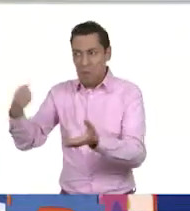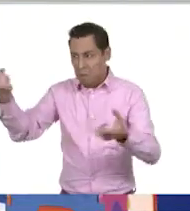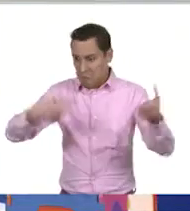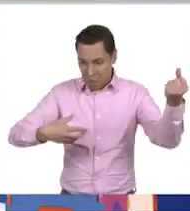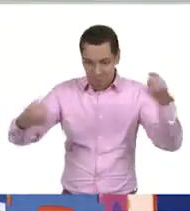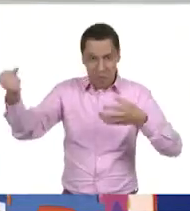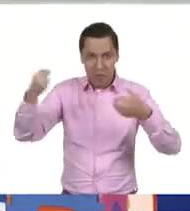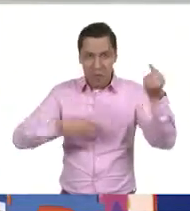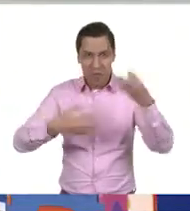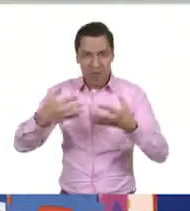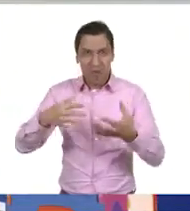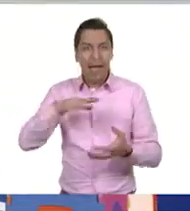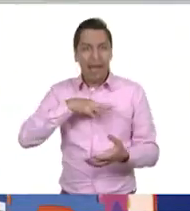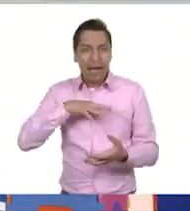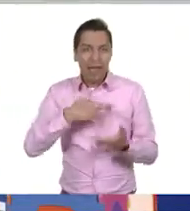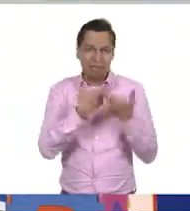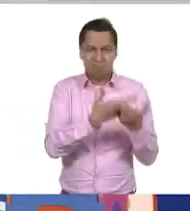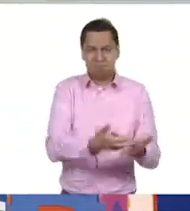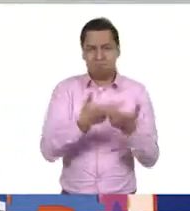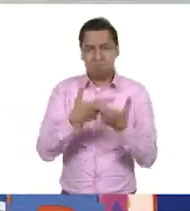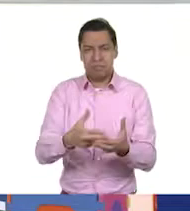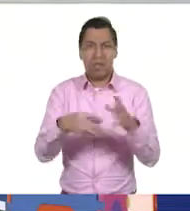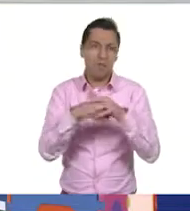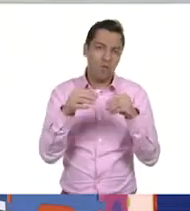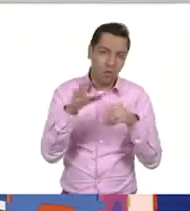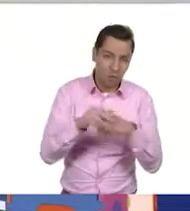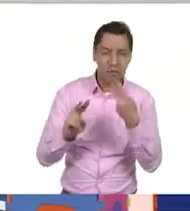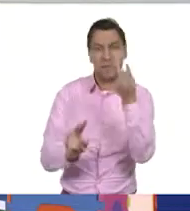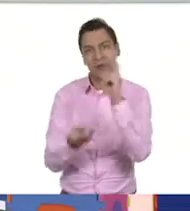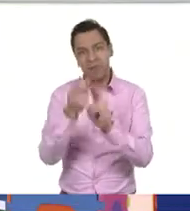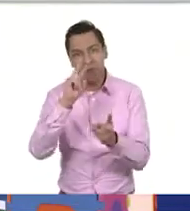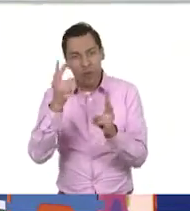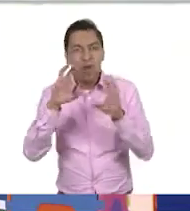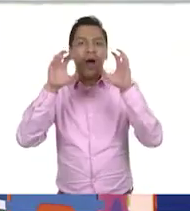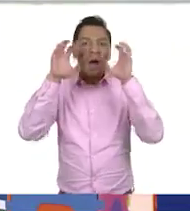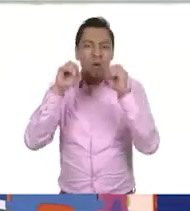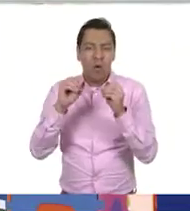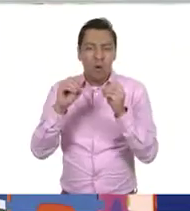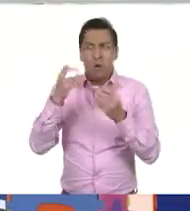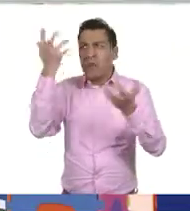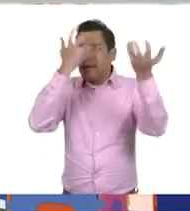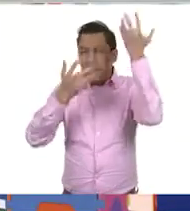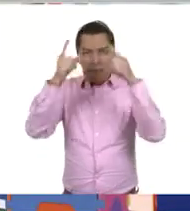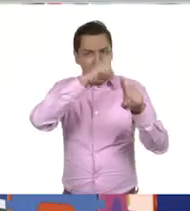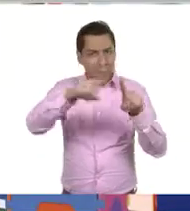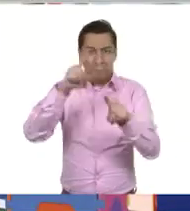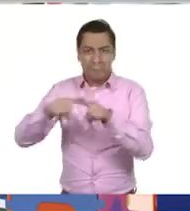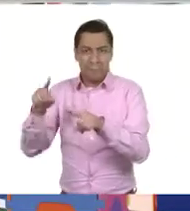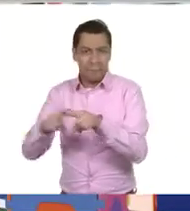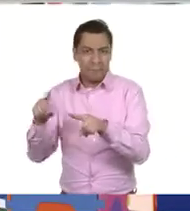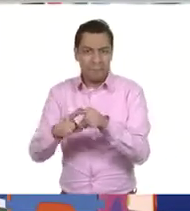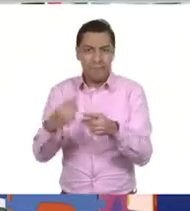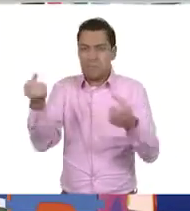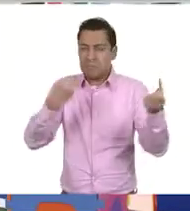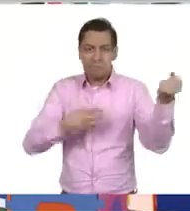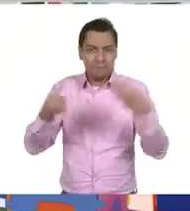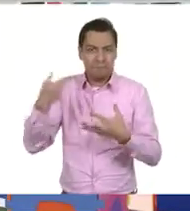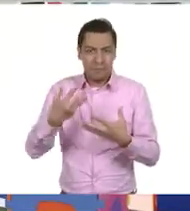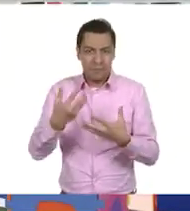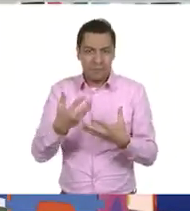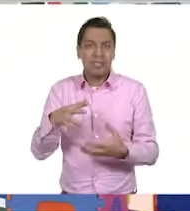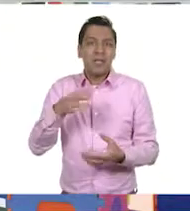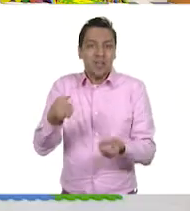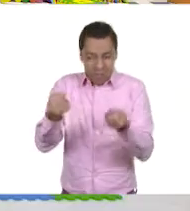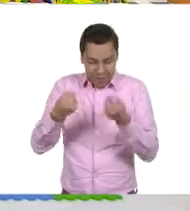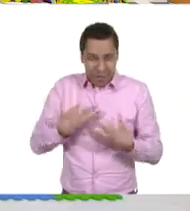que nos sirven para protegernos del clima que allí hay y las necesidades básicas que tenemos que cubrir.